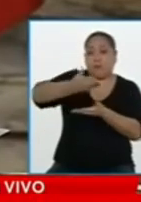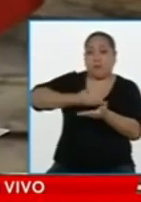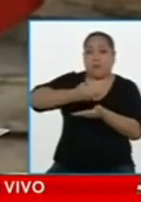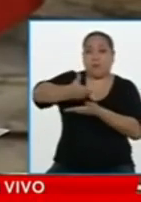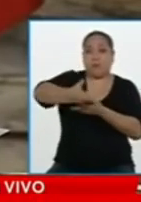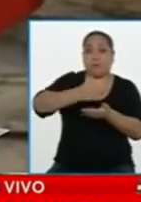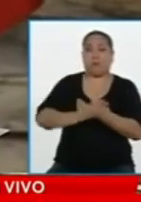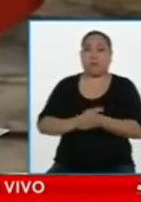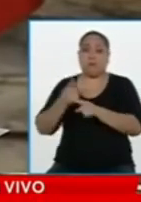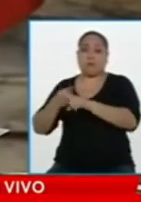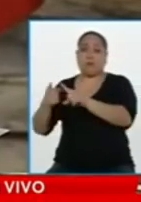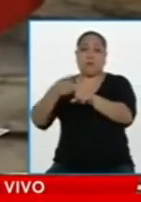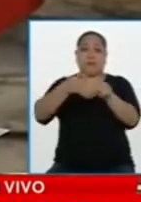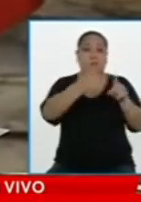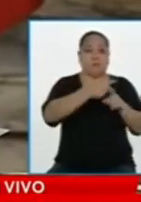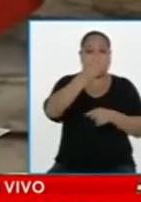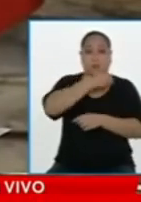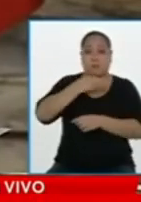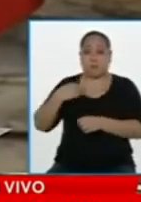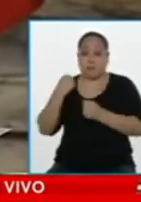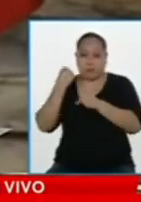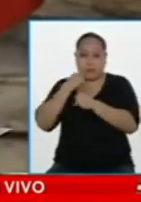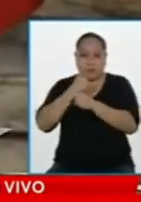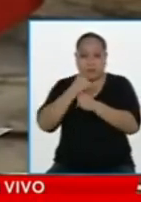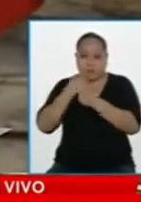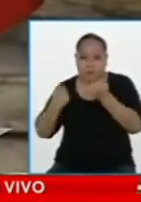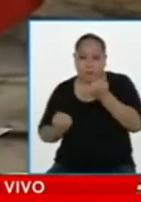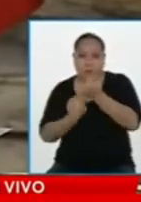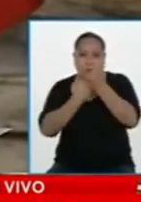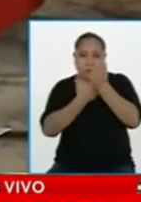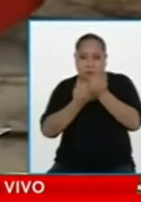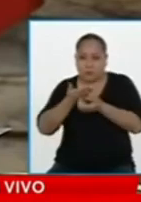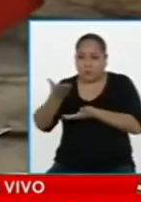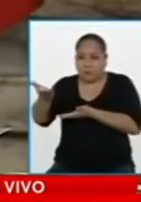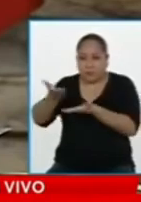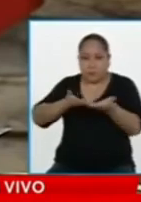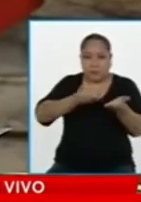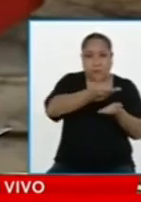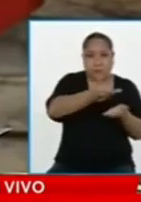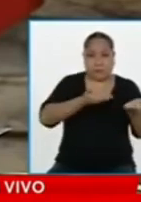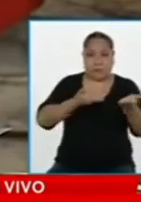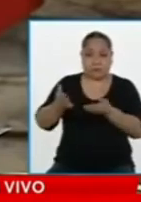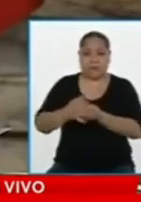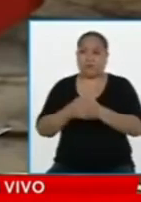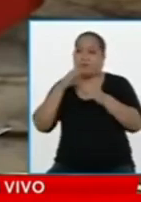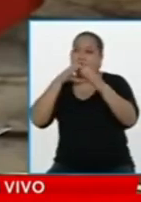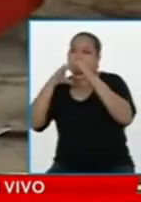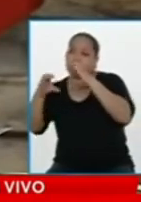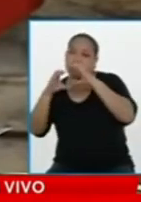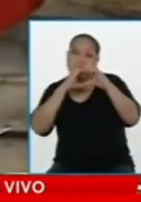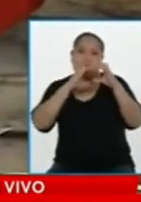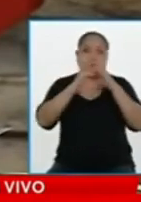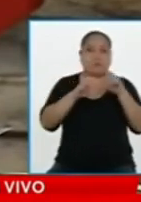En conclusión, la imagen, la sensación que ha dejado que es un gobierno que no tiene rumbo.